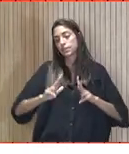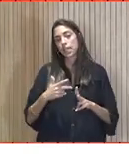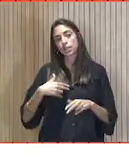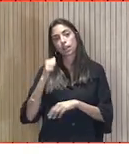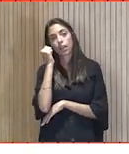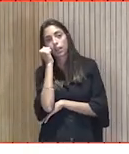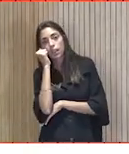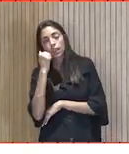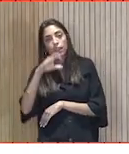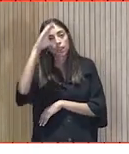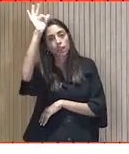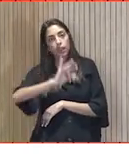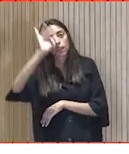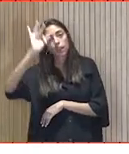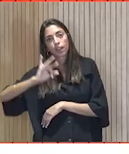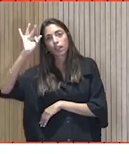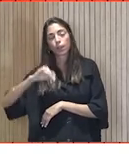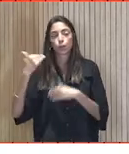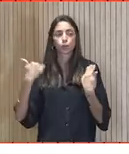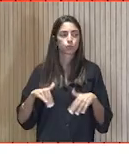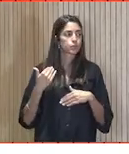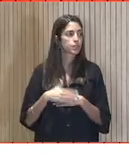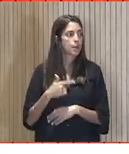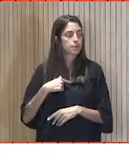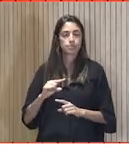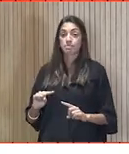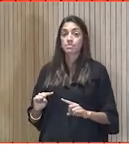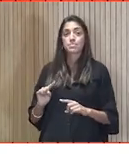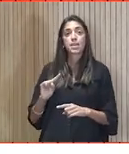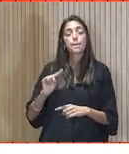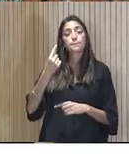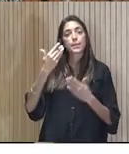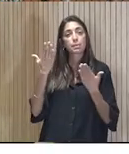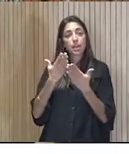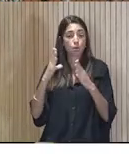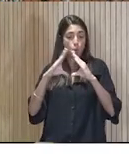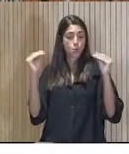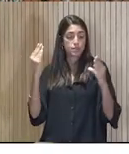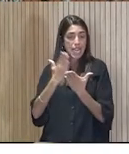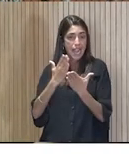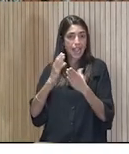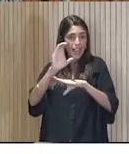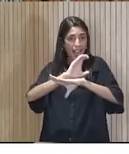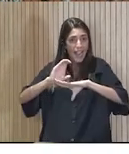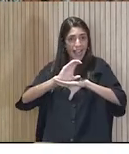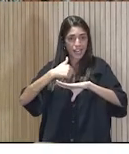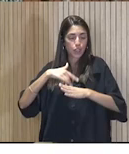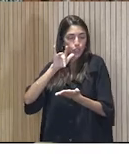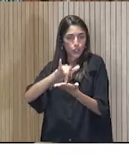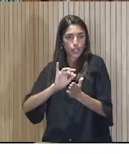aguantar chapas y chapas y chapas. A eso me pasó en primero de carrera, pero bueno, no es el momento.